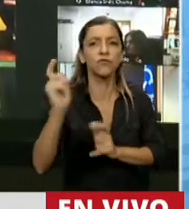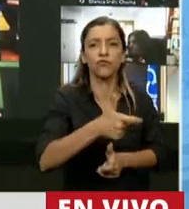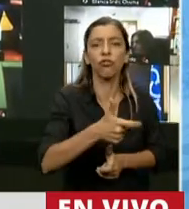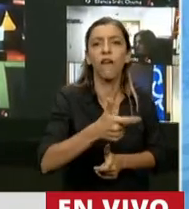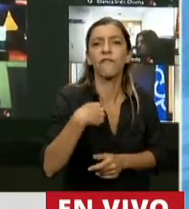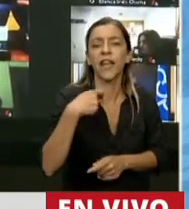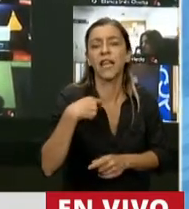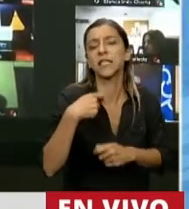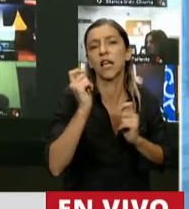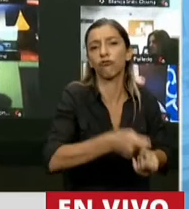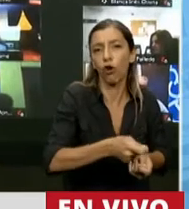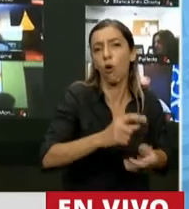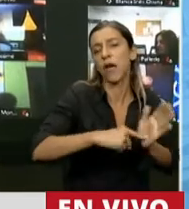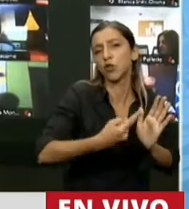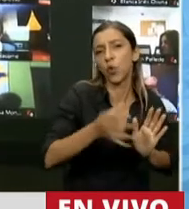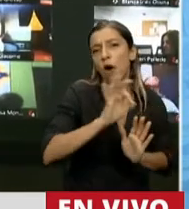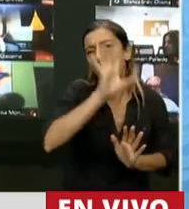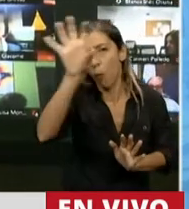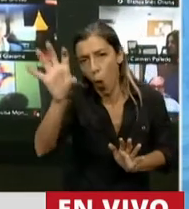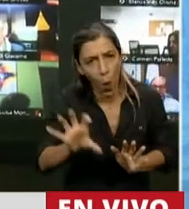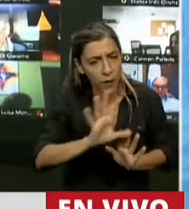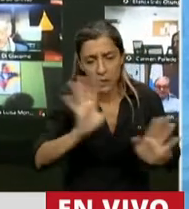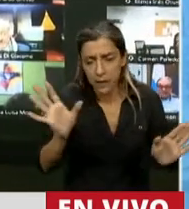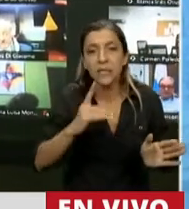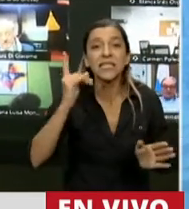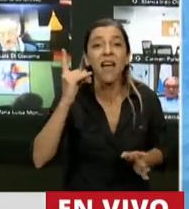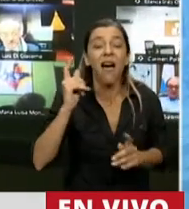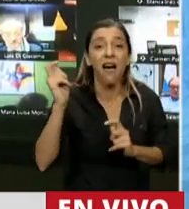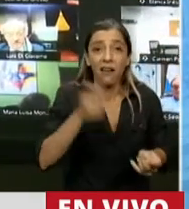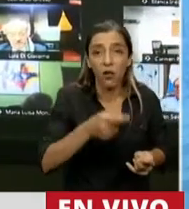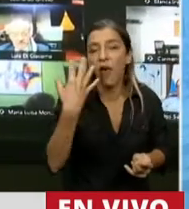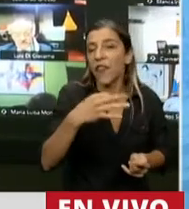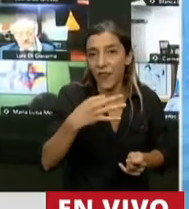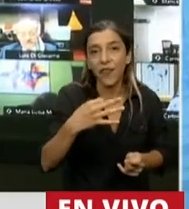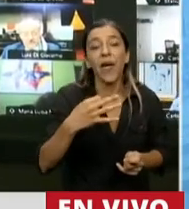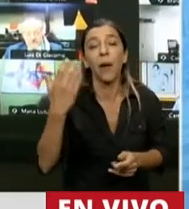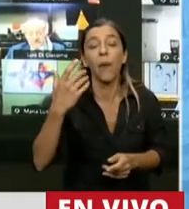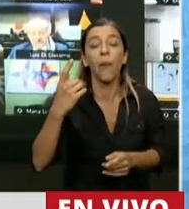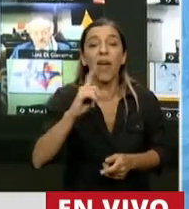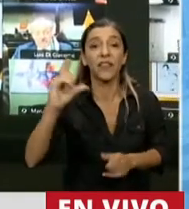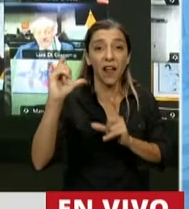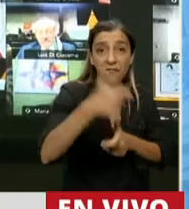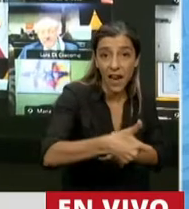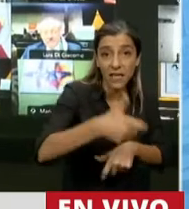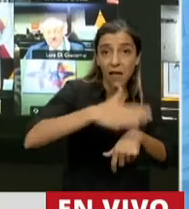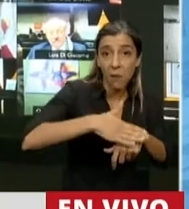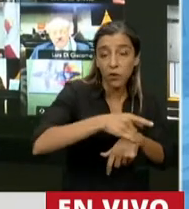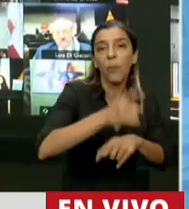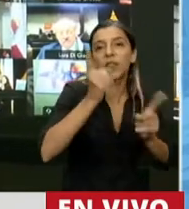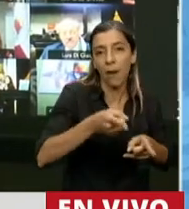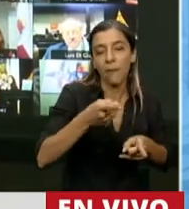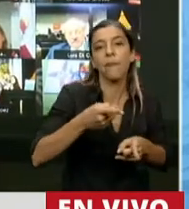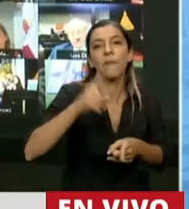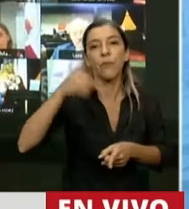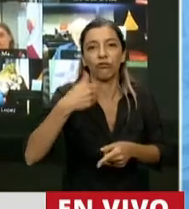provincia o a la Ciudad Autónoma de Buenos Aires, debe serlo con la correspondiente contrapartida de recursos. Eso lo dispuso